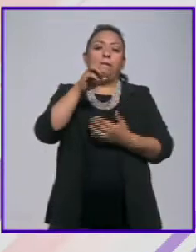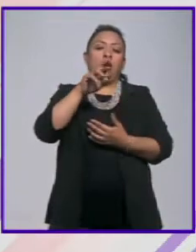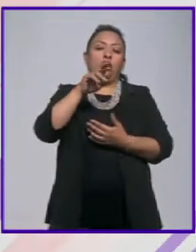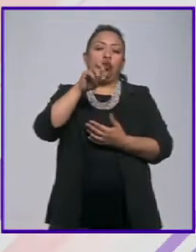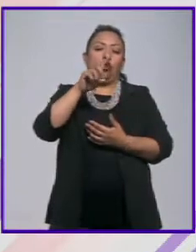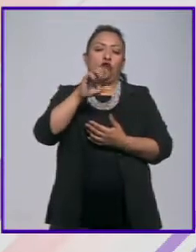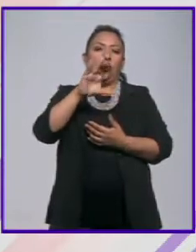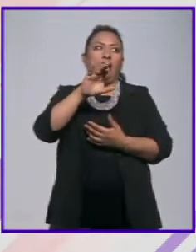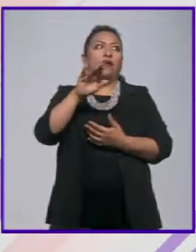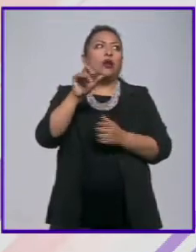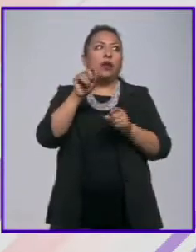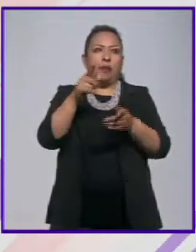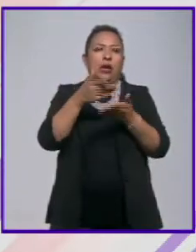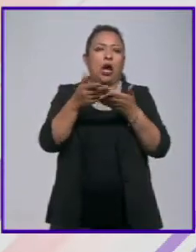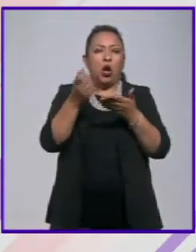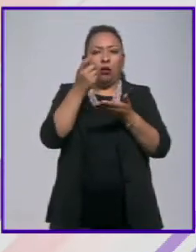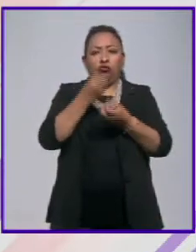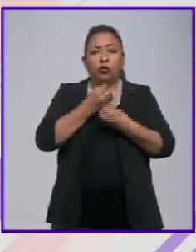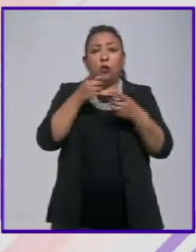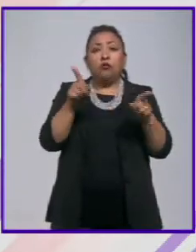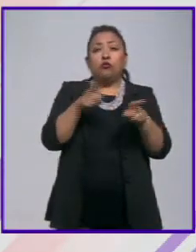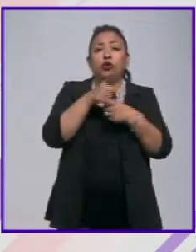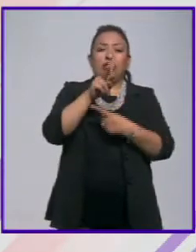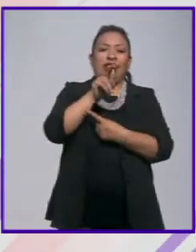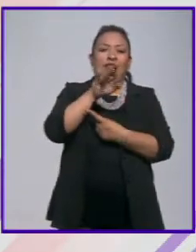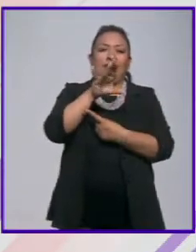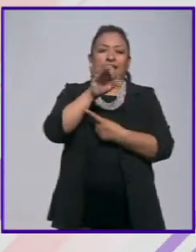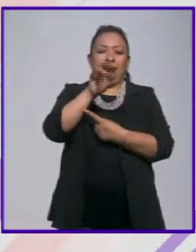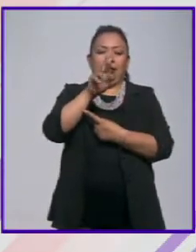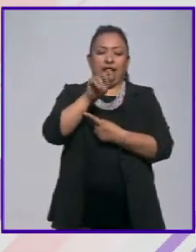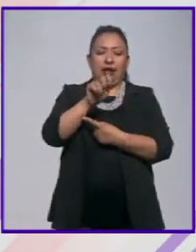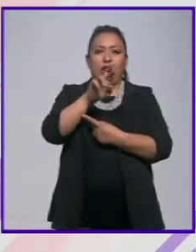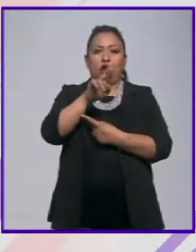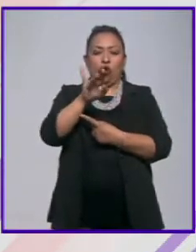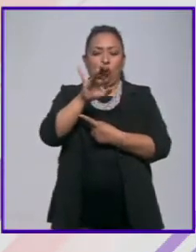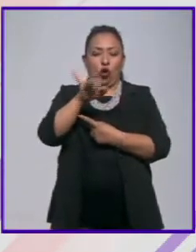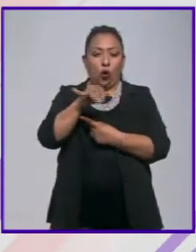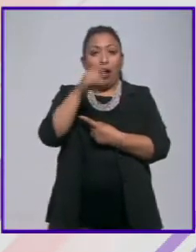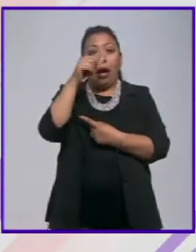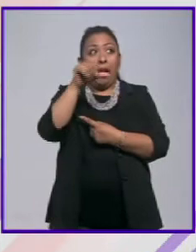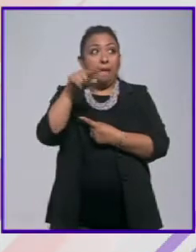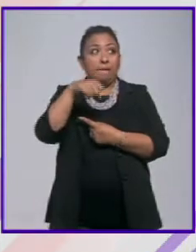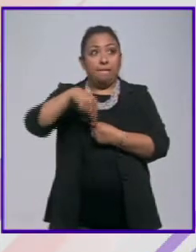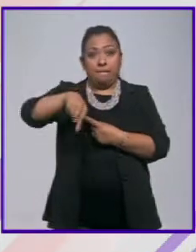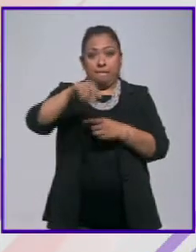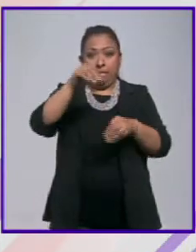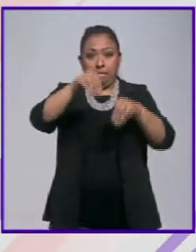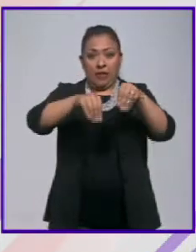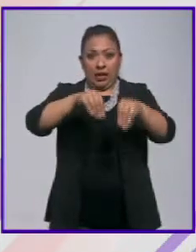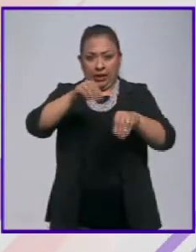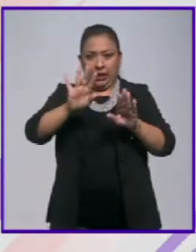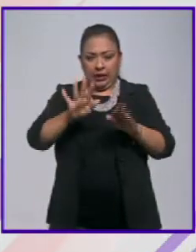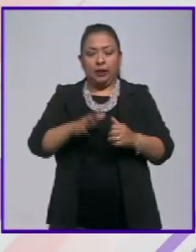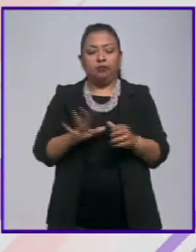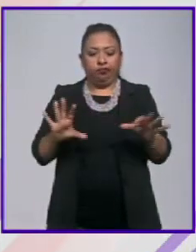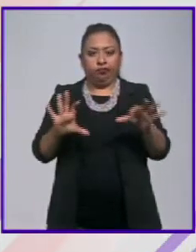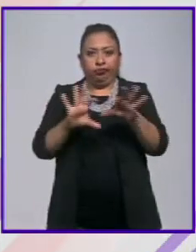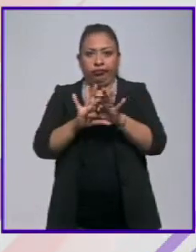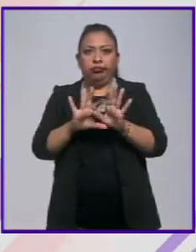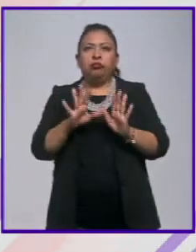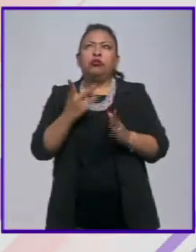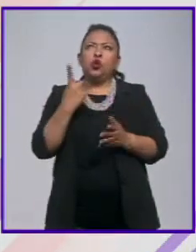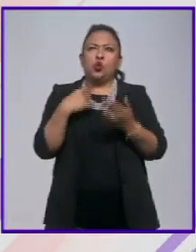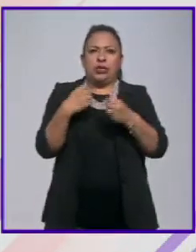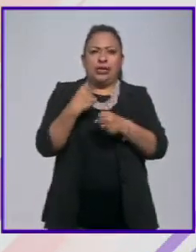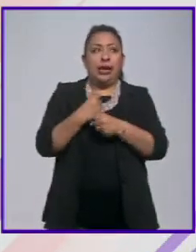que también me hizo ahora y música de Vicente Rojo Cama que hizo especial para la maqueta y esta la hice